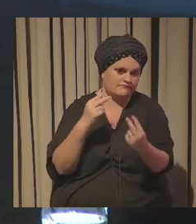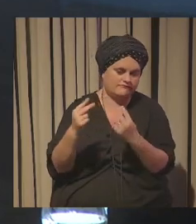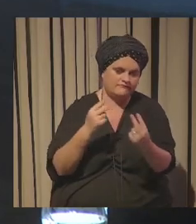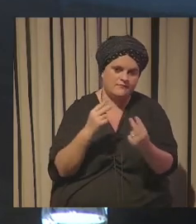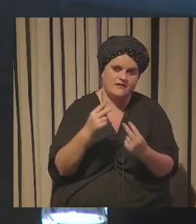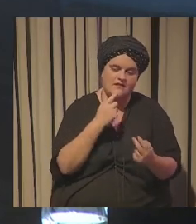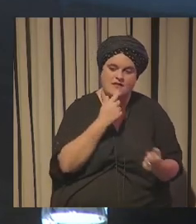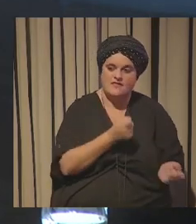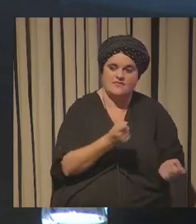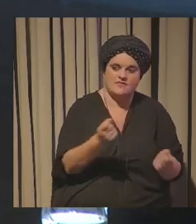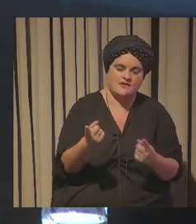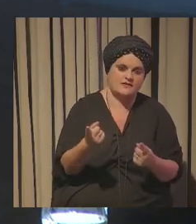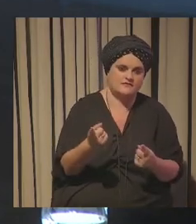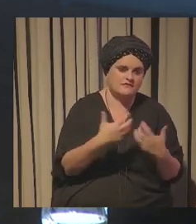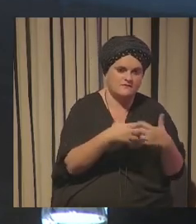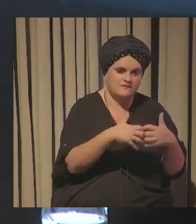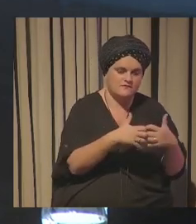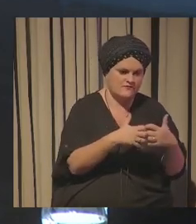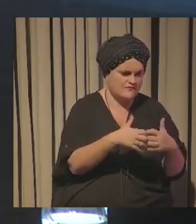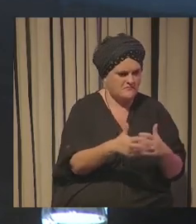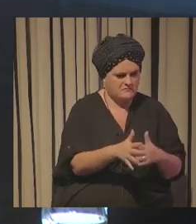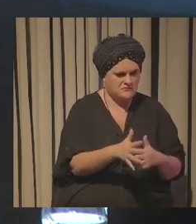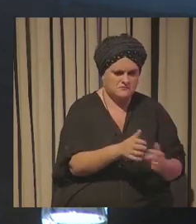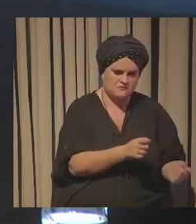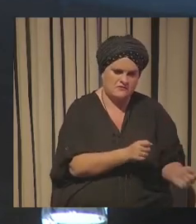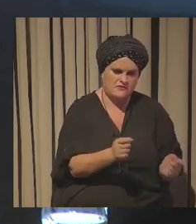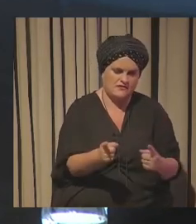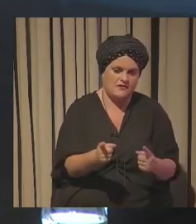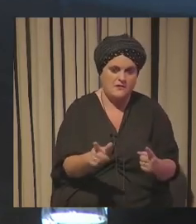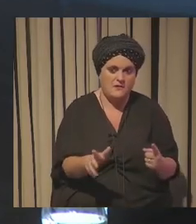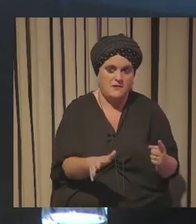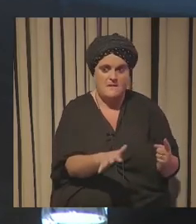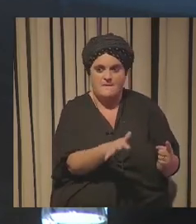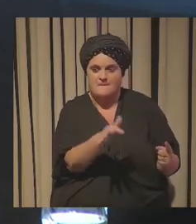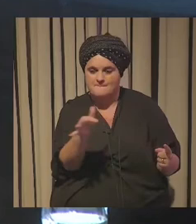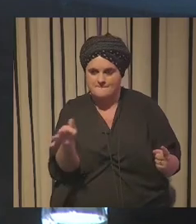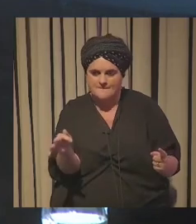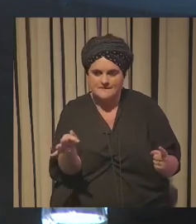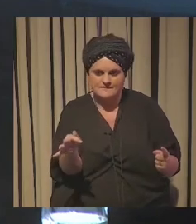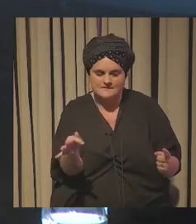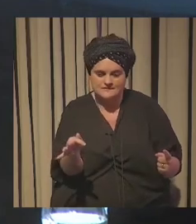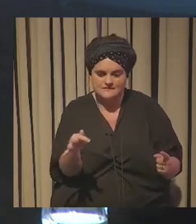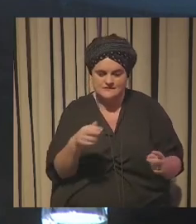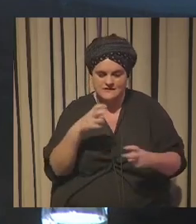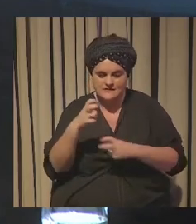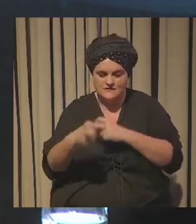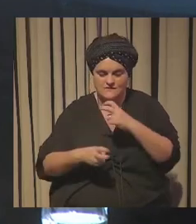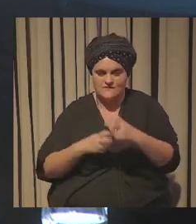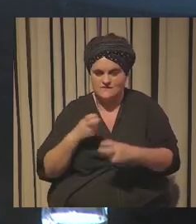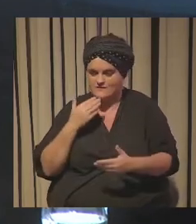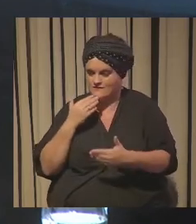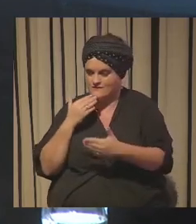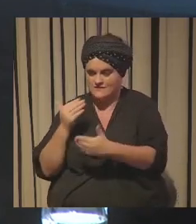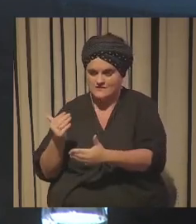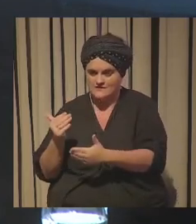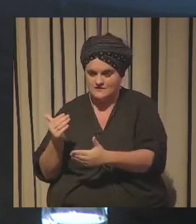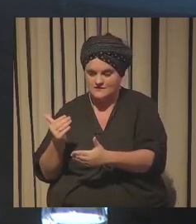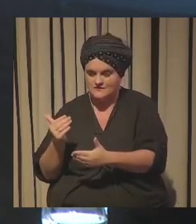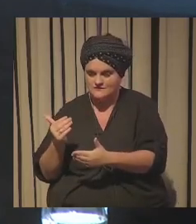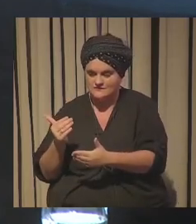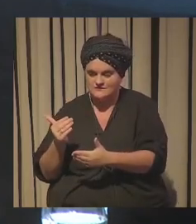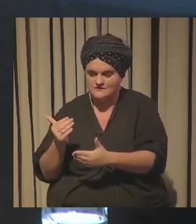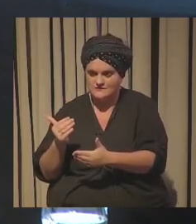lo que sabes que más o menos está funcionando pero a través de la innovación te pones one step ahead